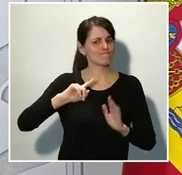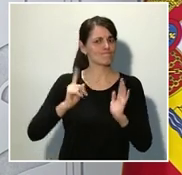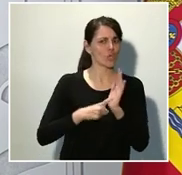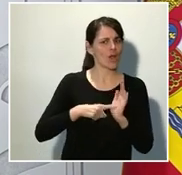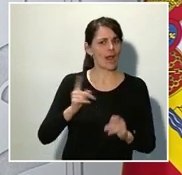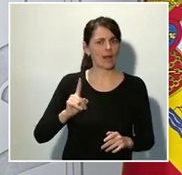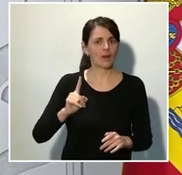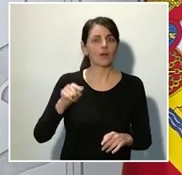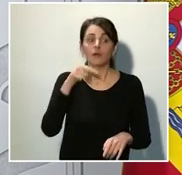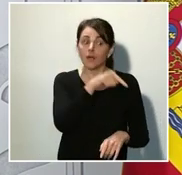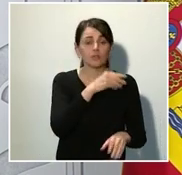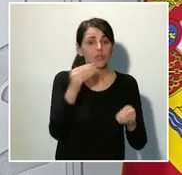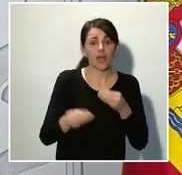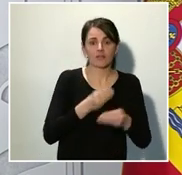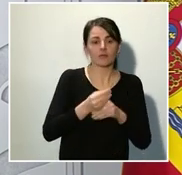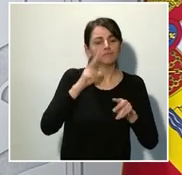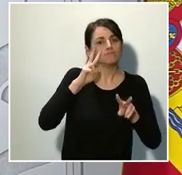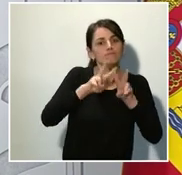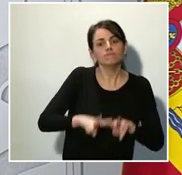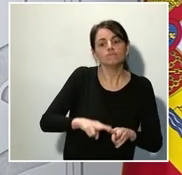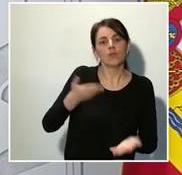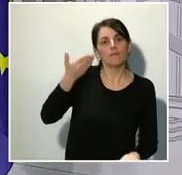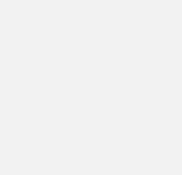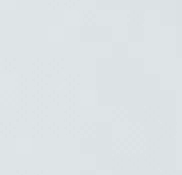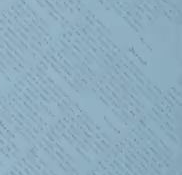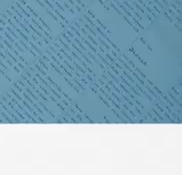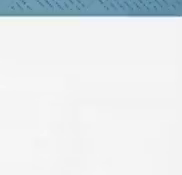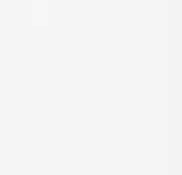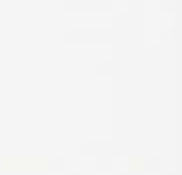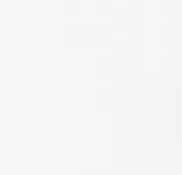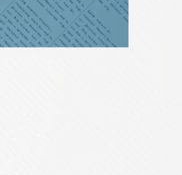pedido más que hagan para poner a disposición de quien lo necesita. Para el vicepresidente.